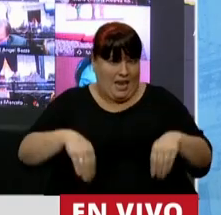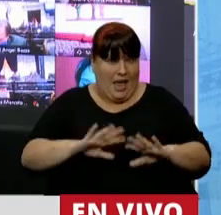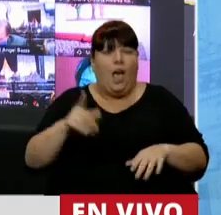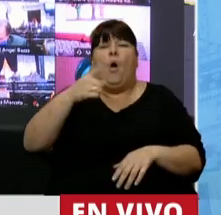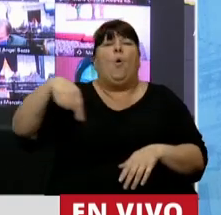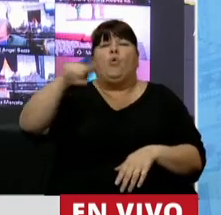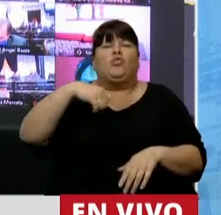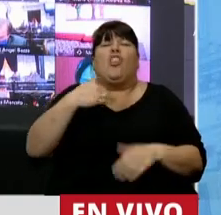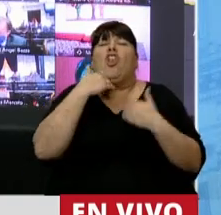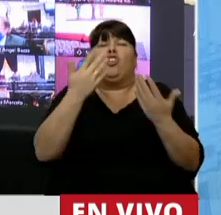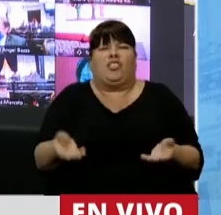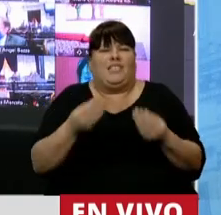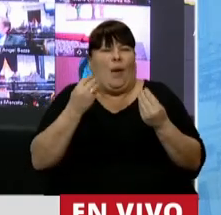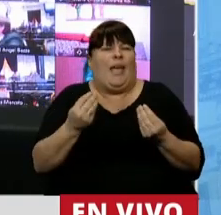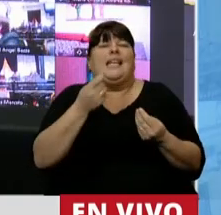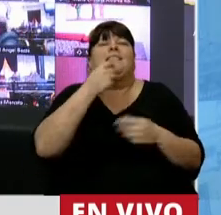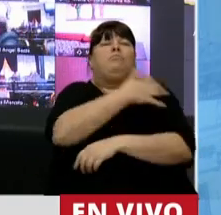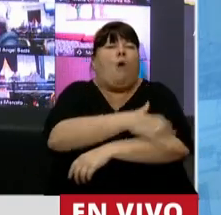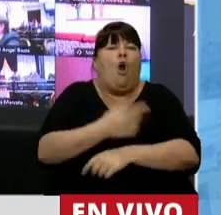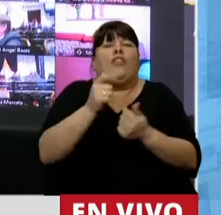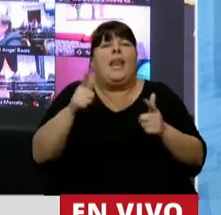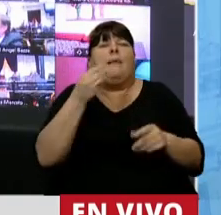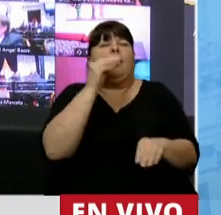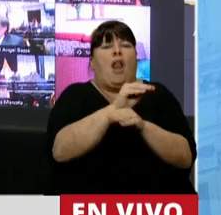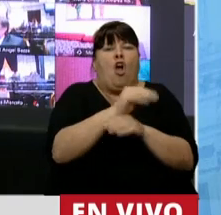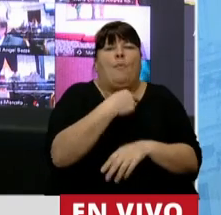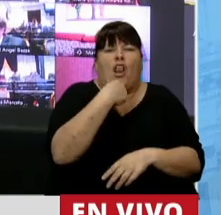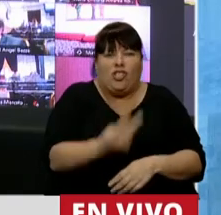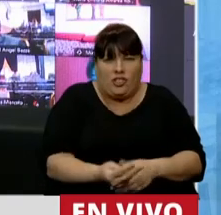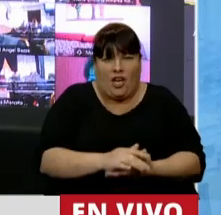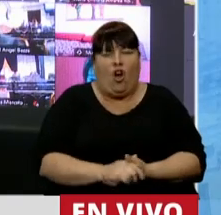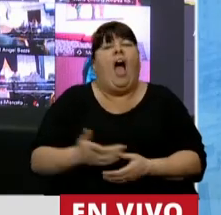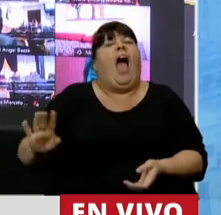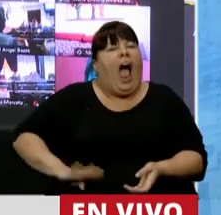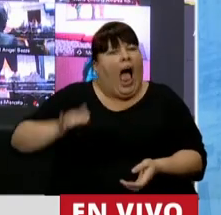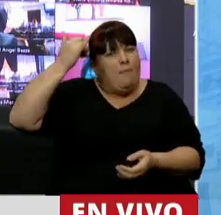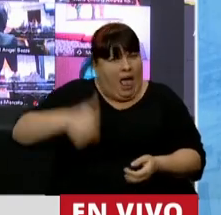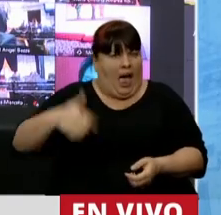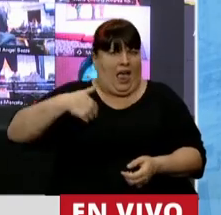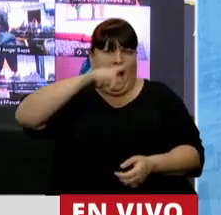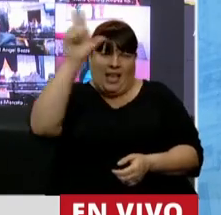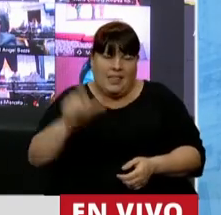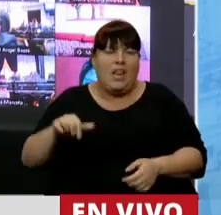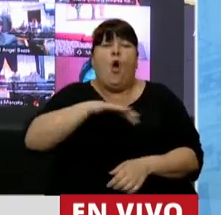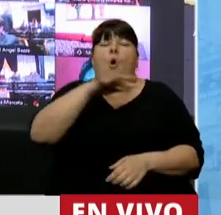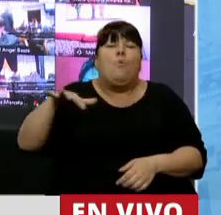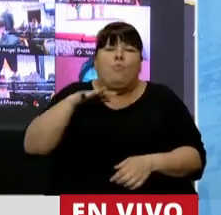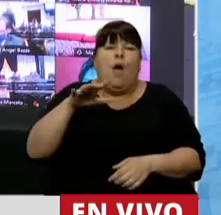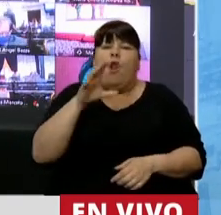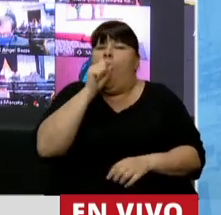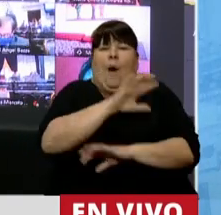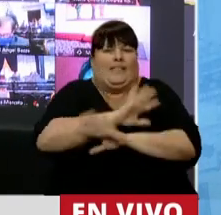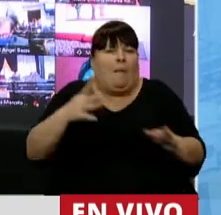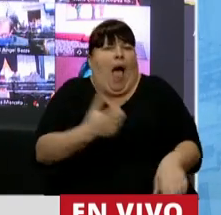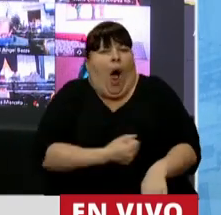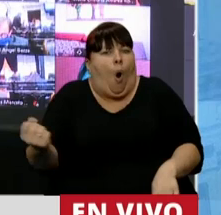Ustedes no tienen ni idea de lo que no tener para darle de comer a un hijo. Hay hambre en la Argentina. El pueblo no resiste